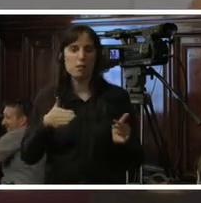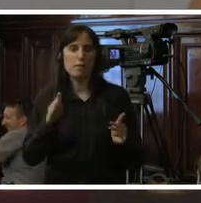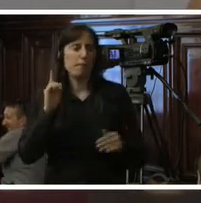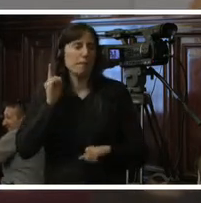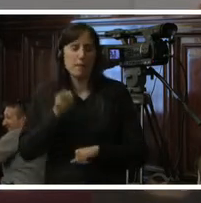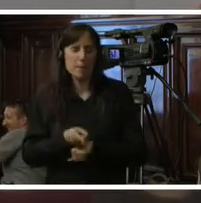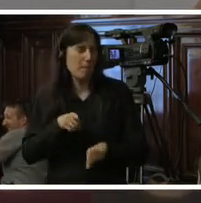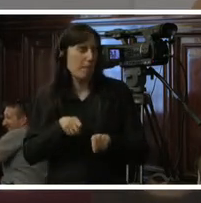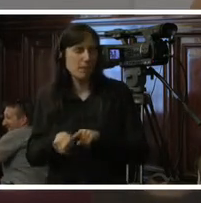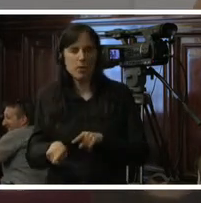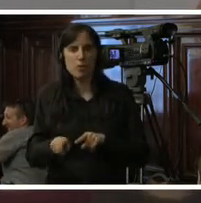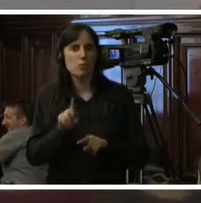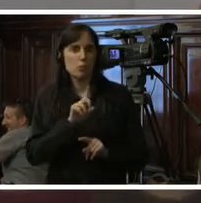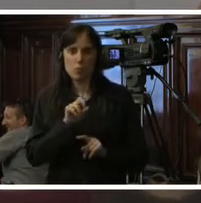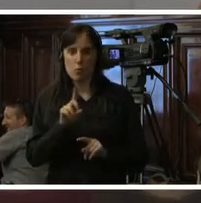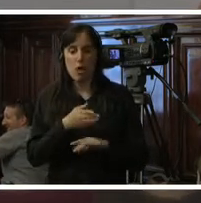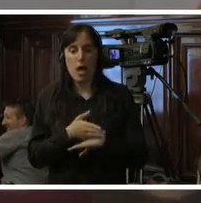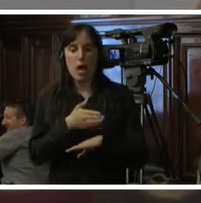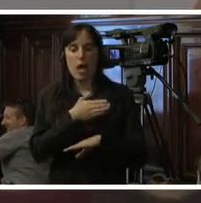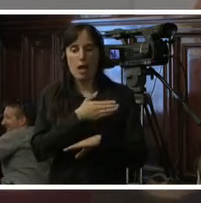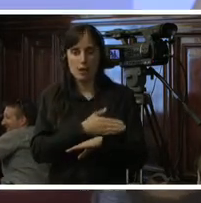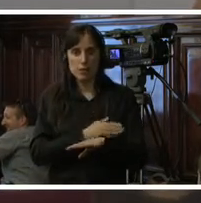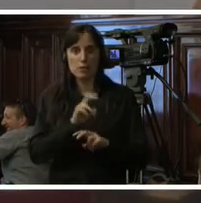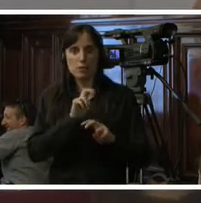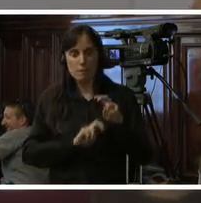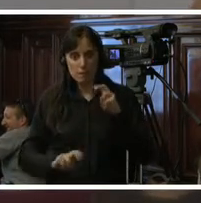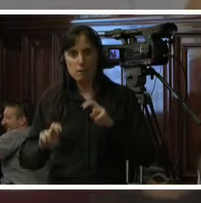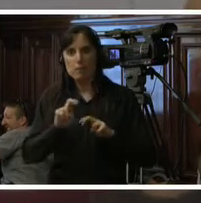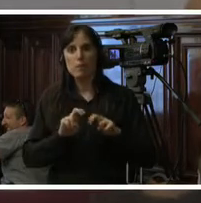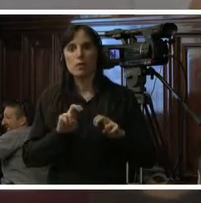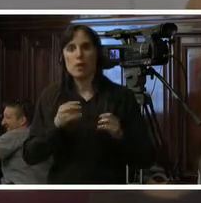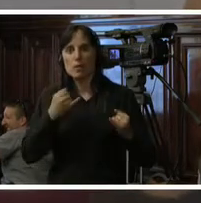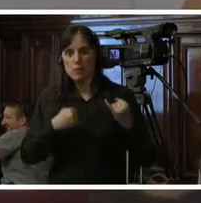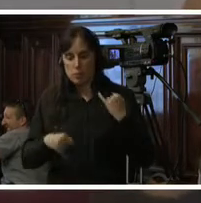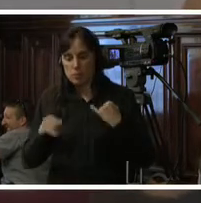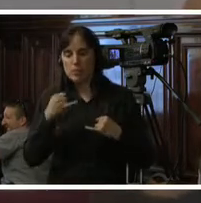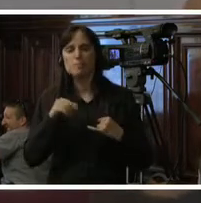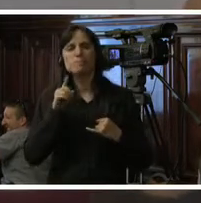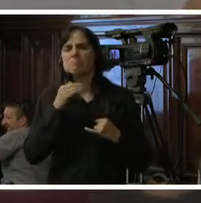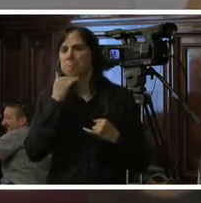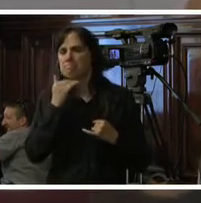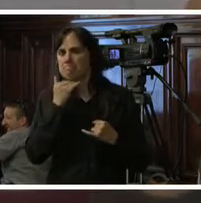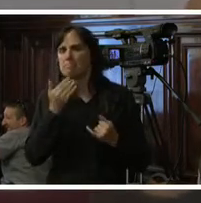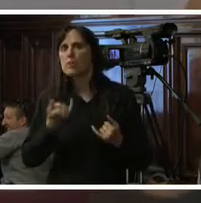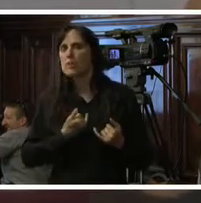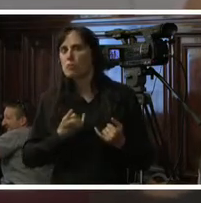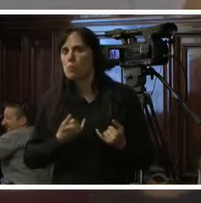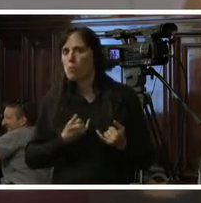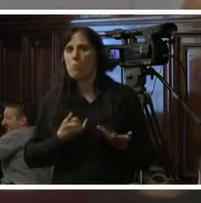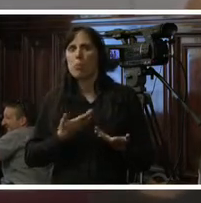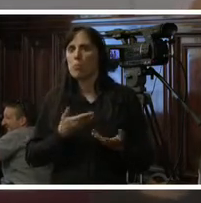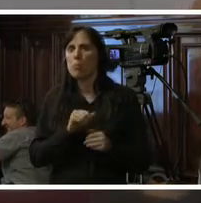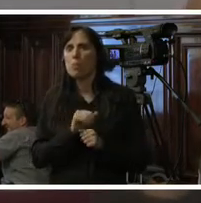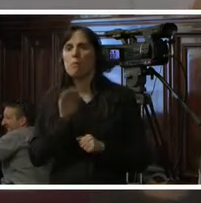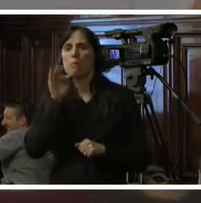decisión que pueda afectar adversamente a la gente y a los niños y ni siquiera sabemos cómo ni hasta qué